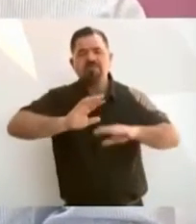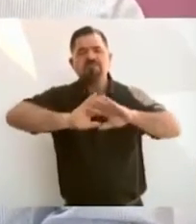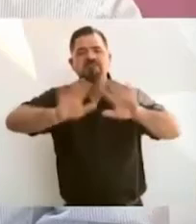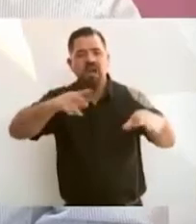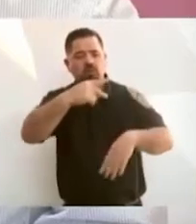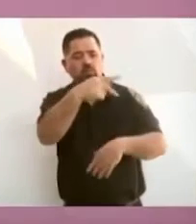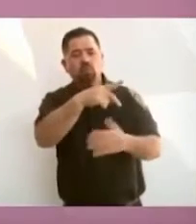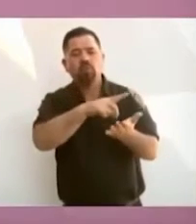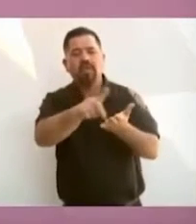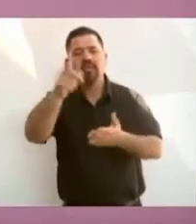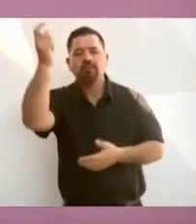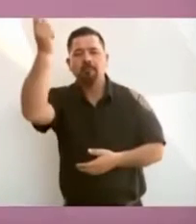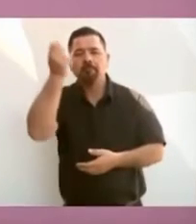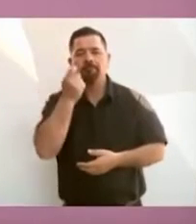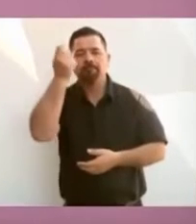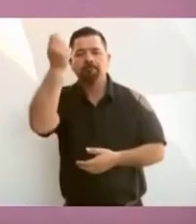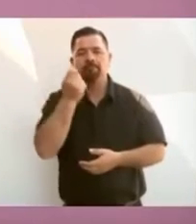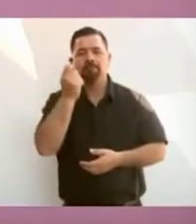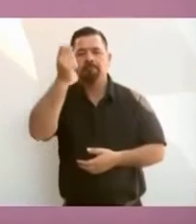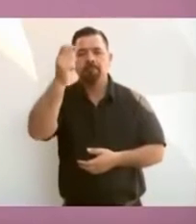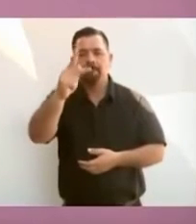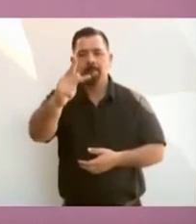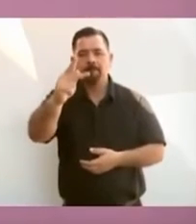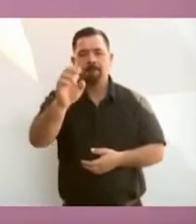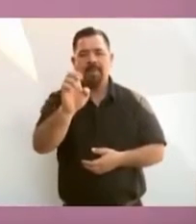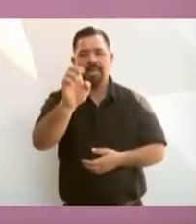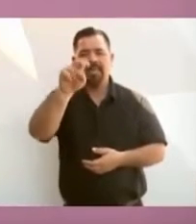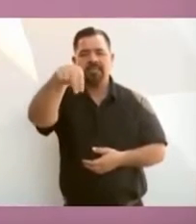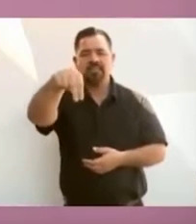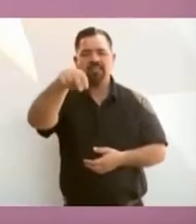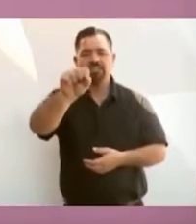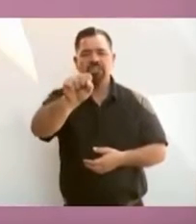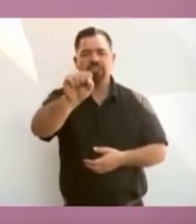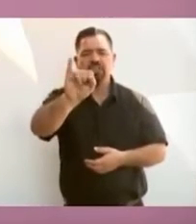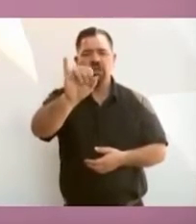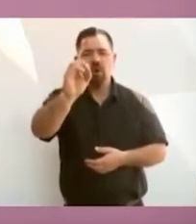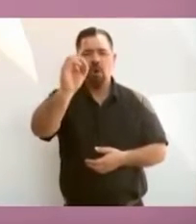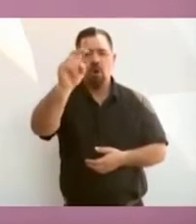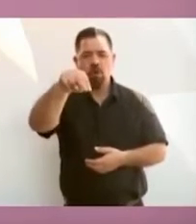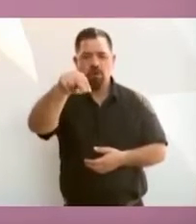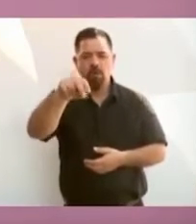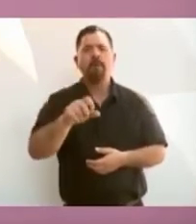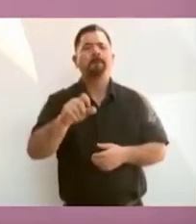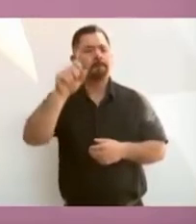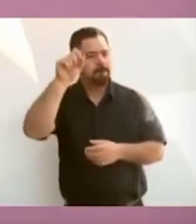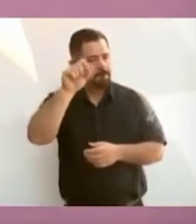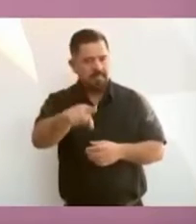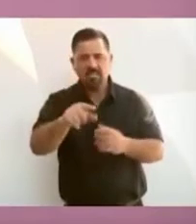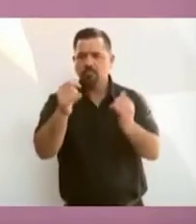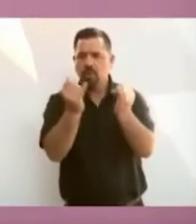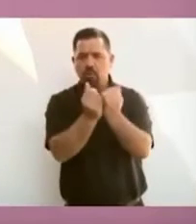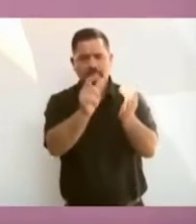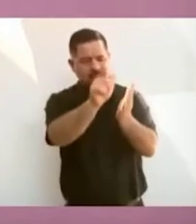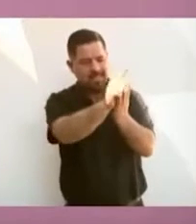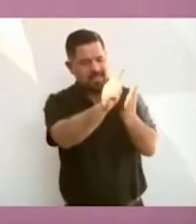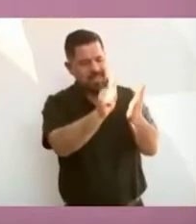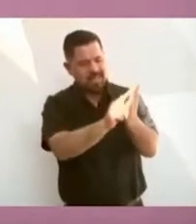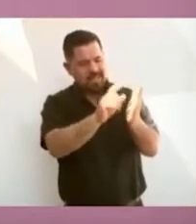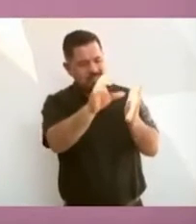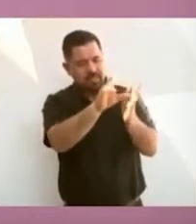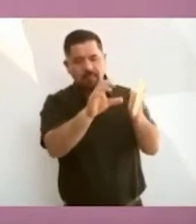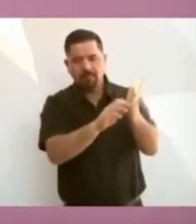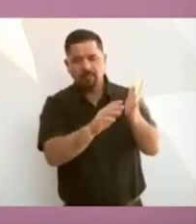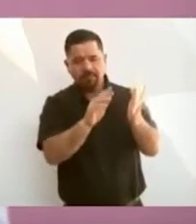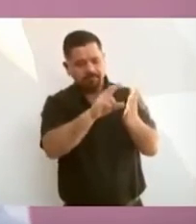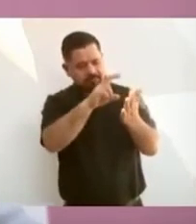a la pensión. Lo mismo en esa reforma constitucional se estableció que